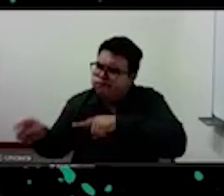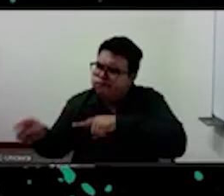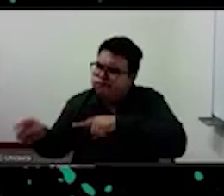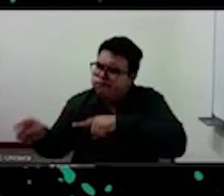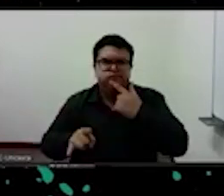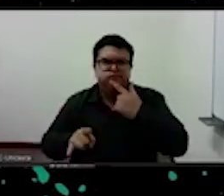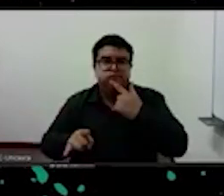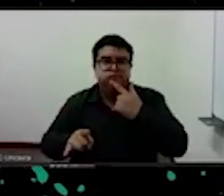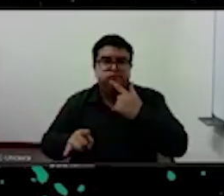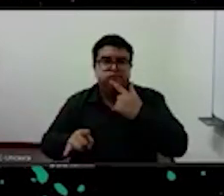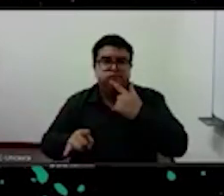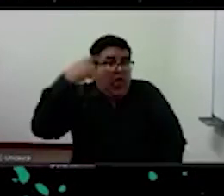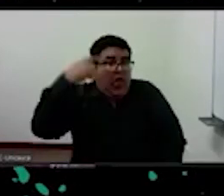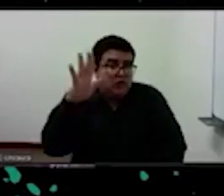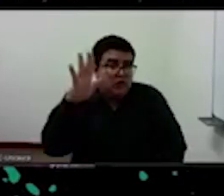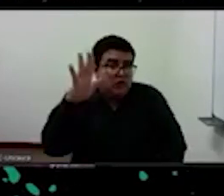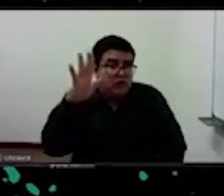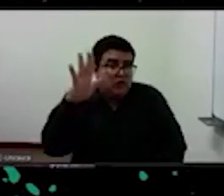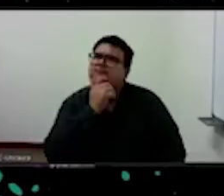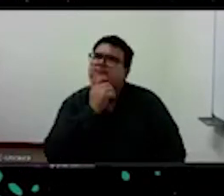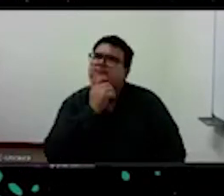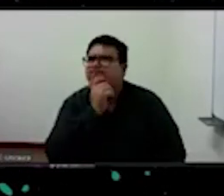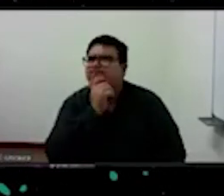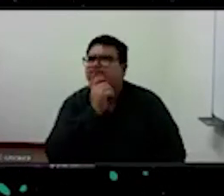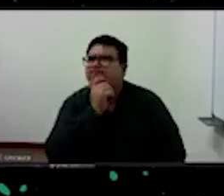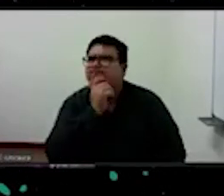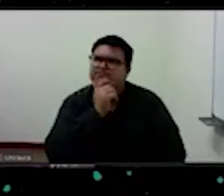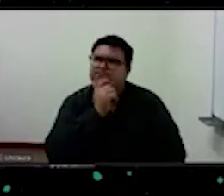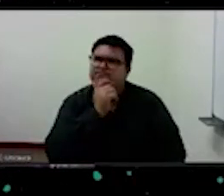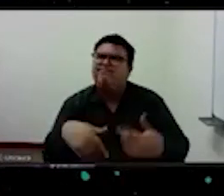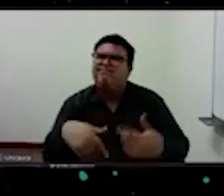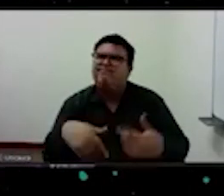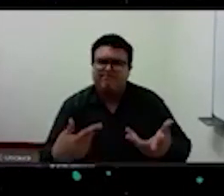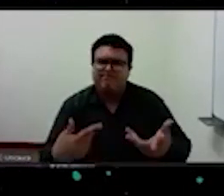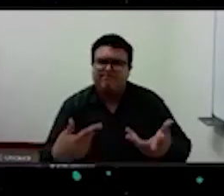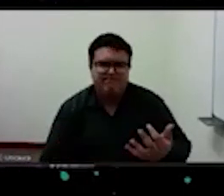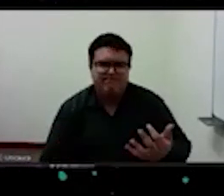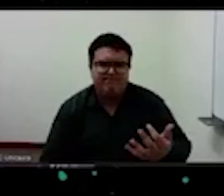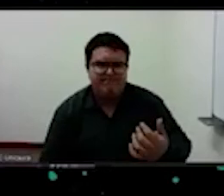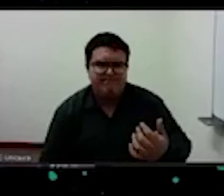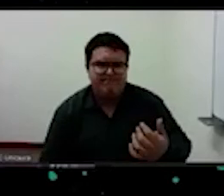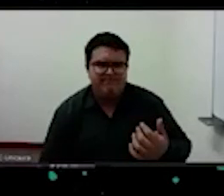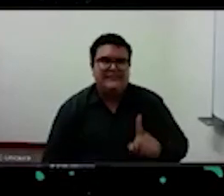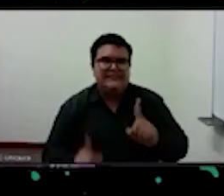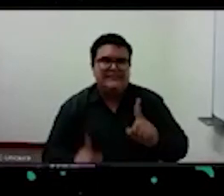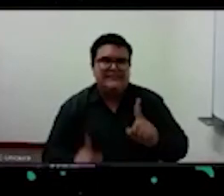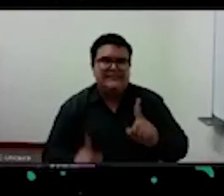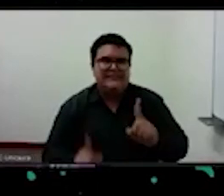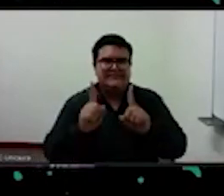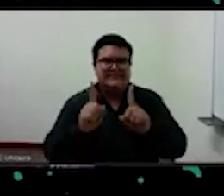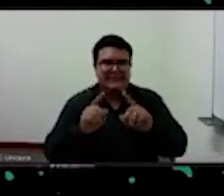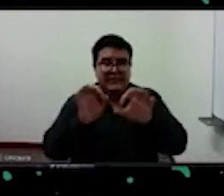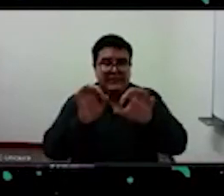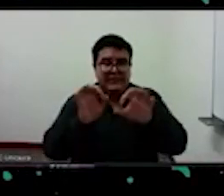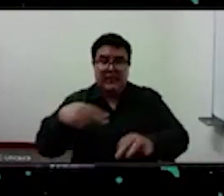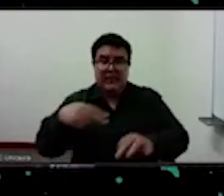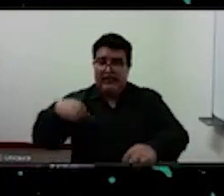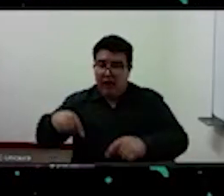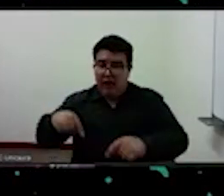que la la el vantaje que la China hoy